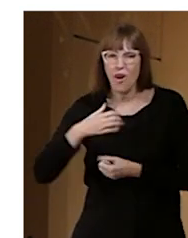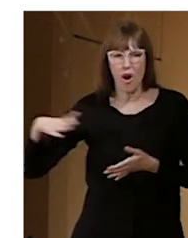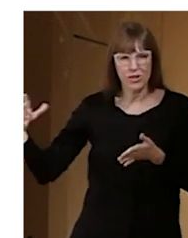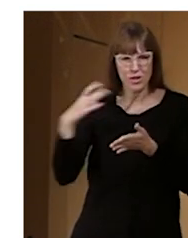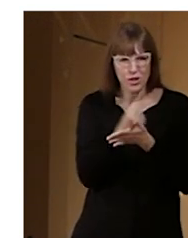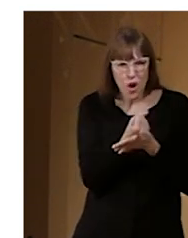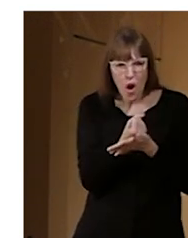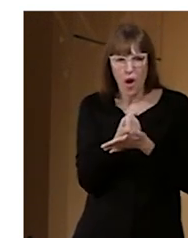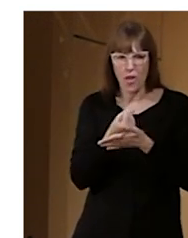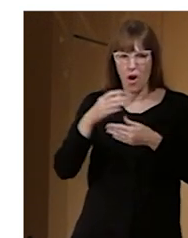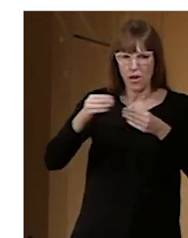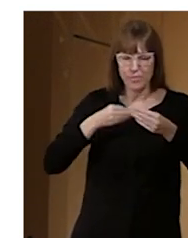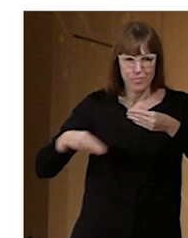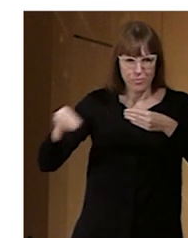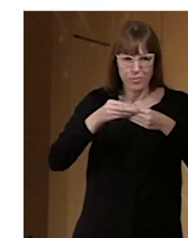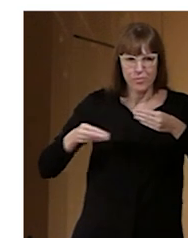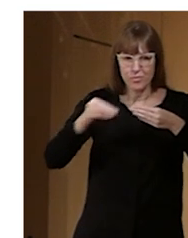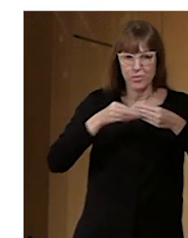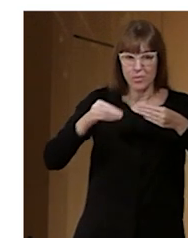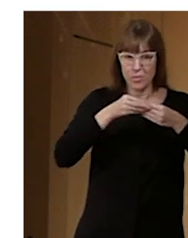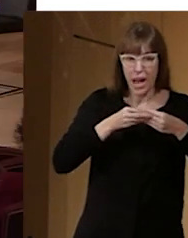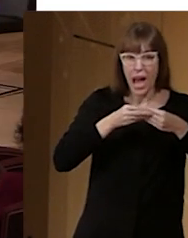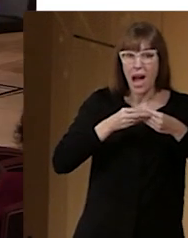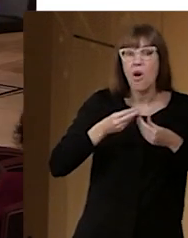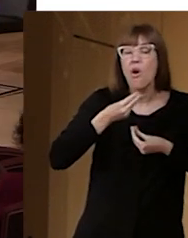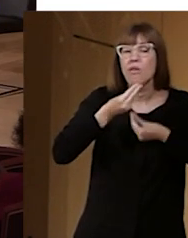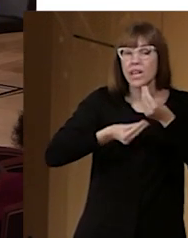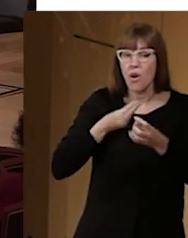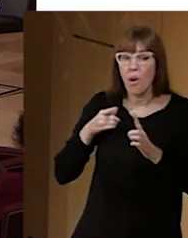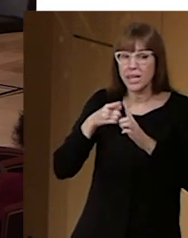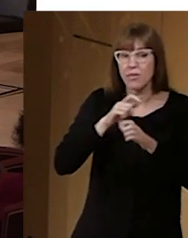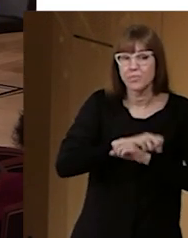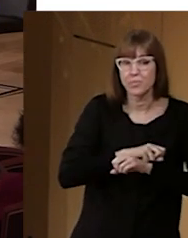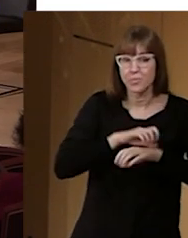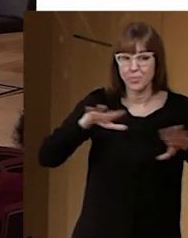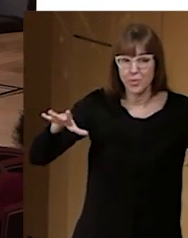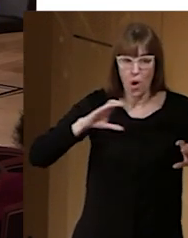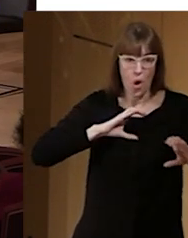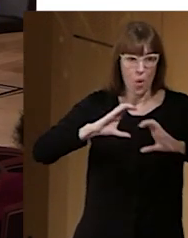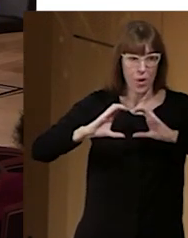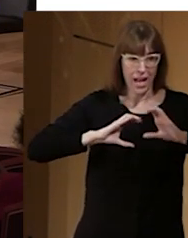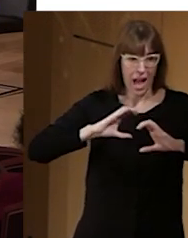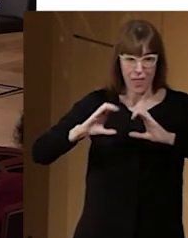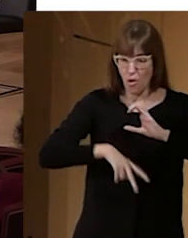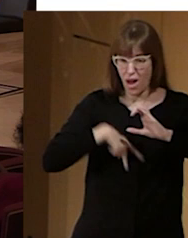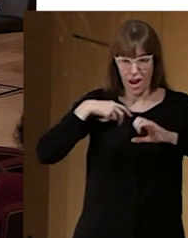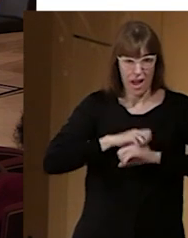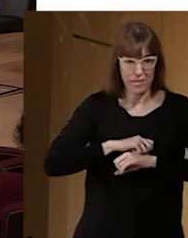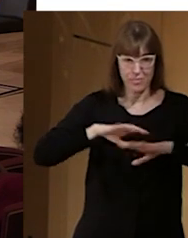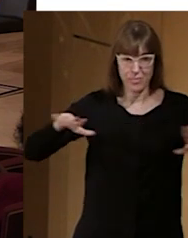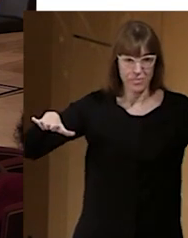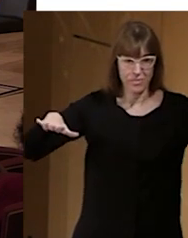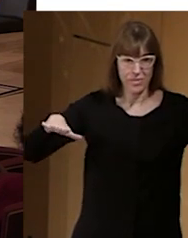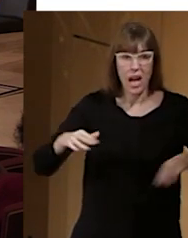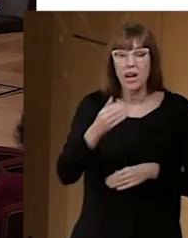explotarlo incluso, utilizarlo para una comunicación generalizada, ¿no? Todavía estamos esperando, digamos, pues bueno, es